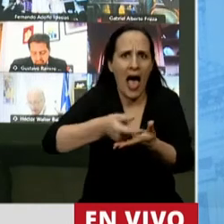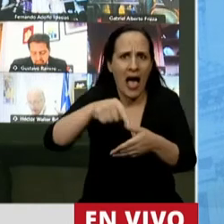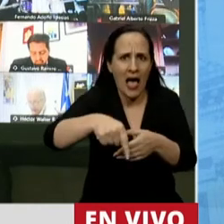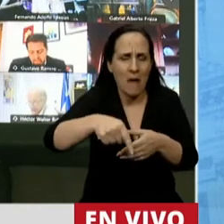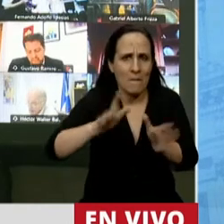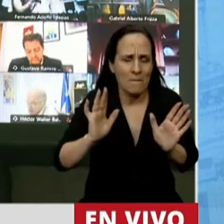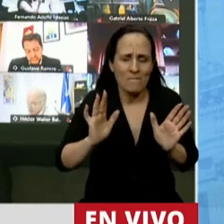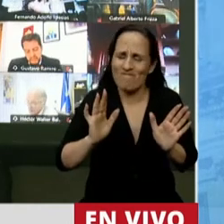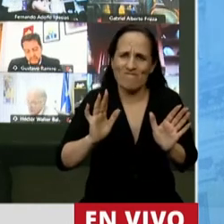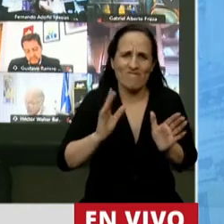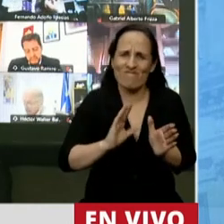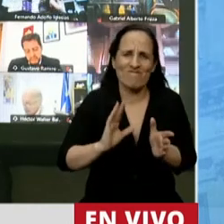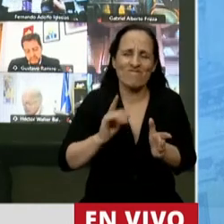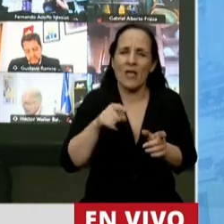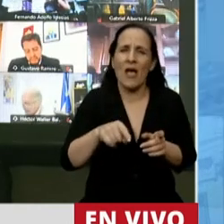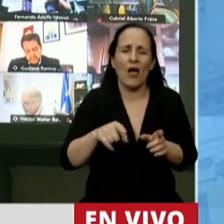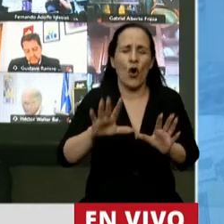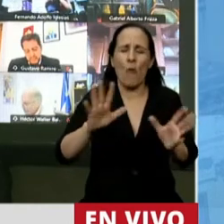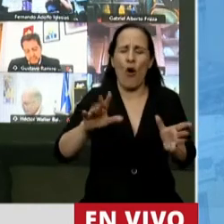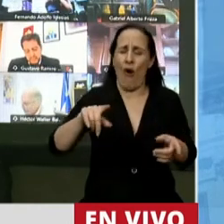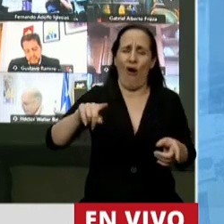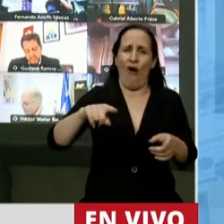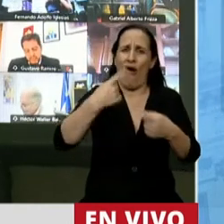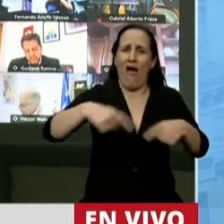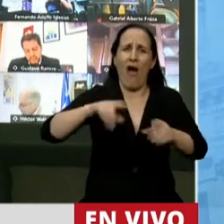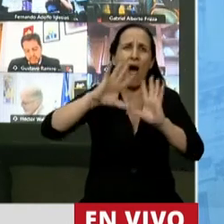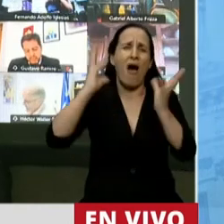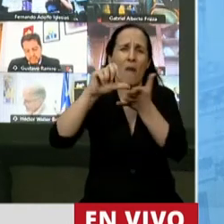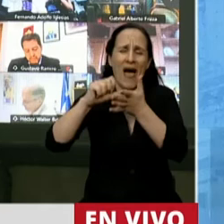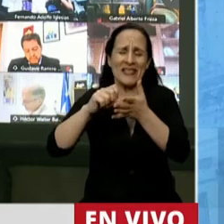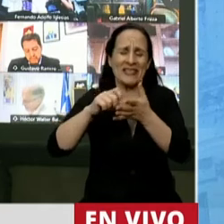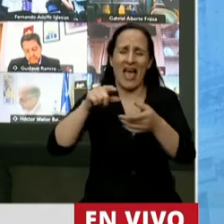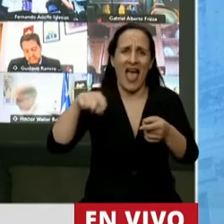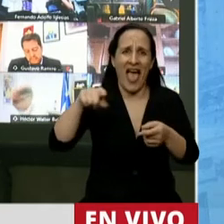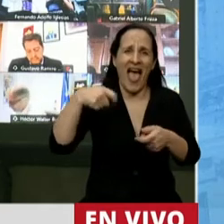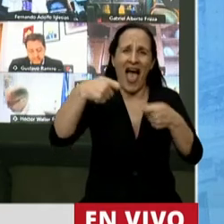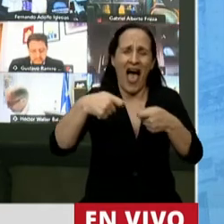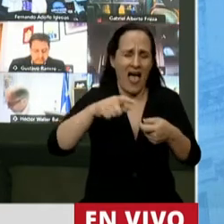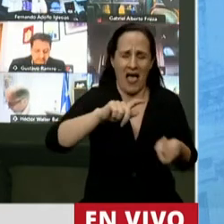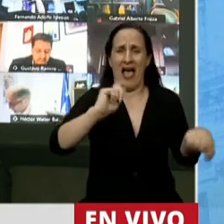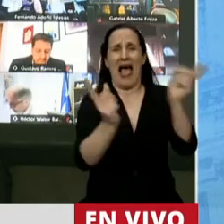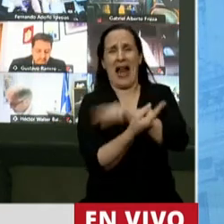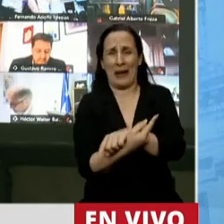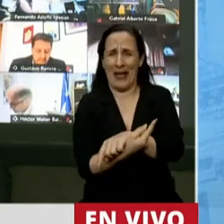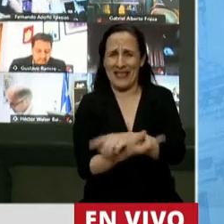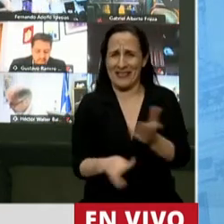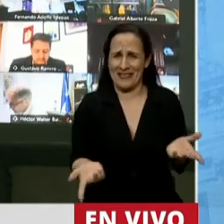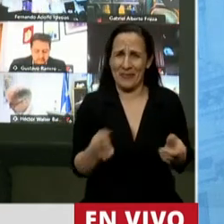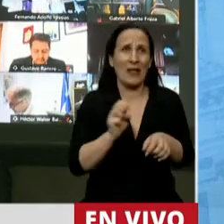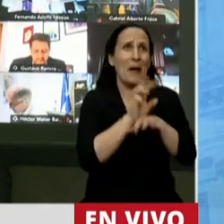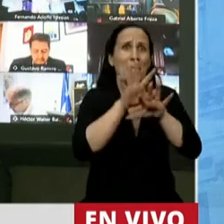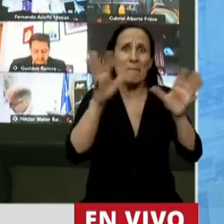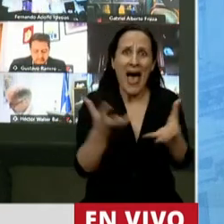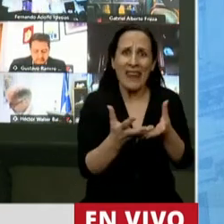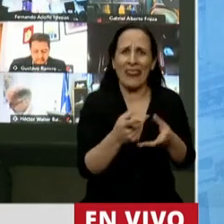real. Van a contramano del mundo. Ante la pandemia hay que sostener a las empresas que son las